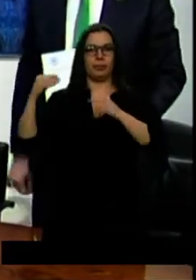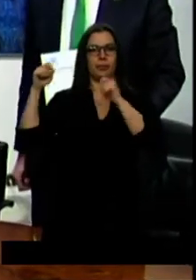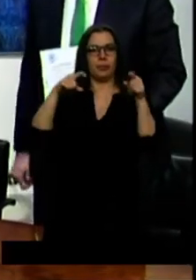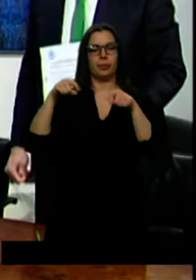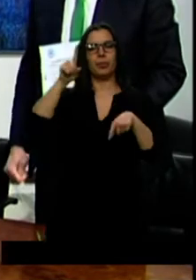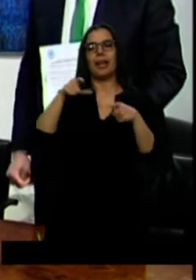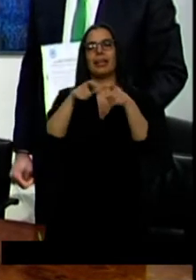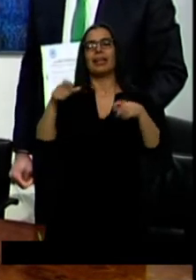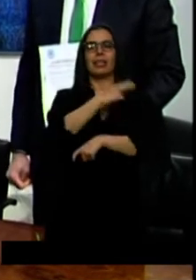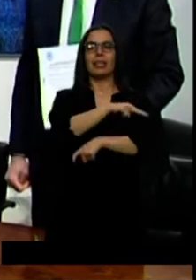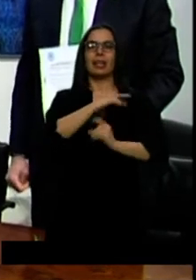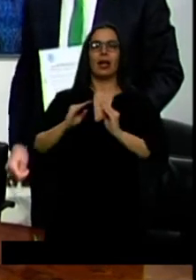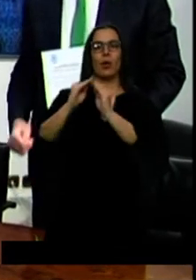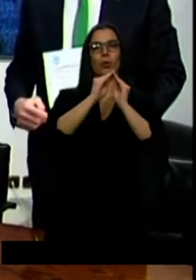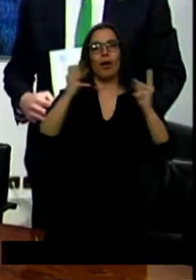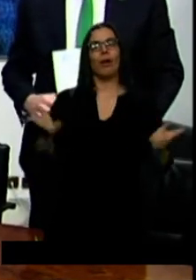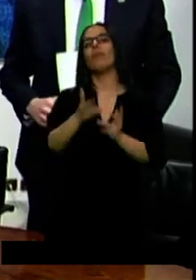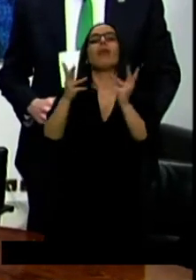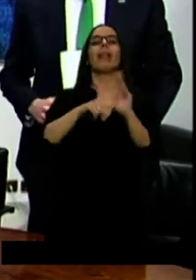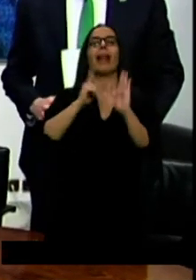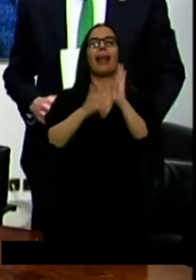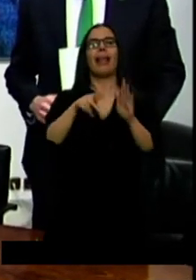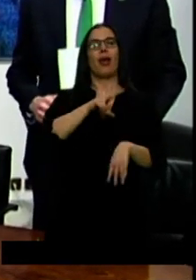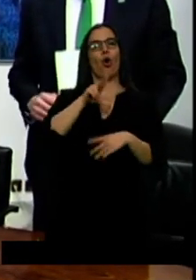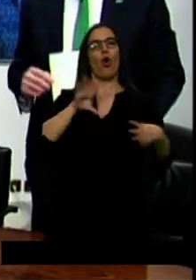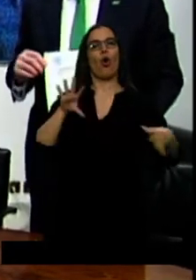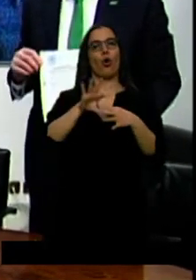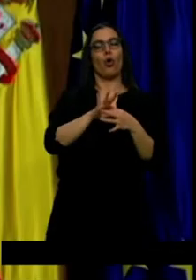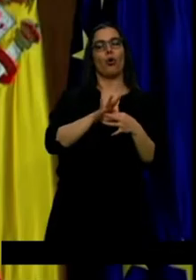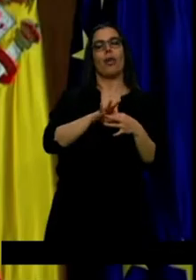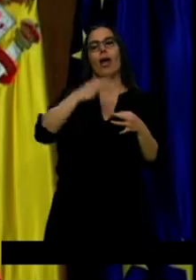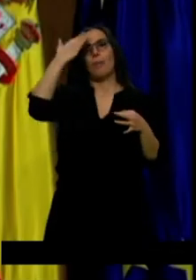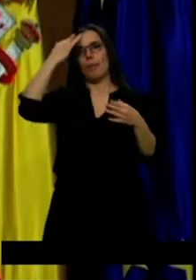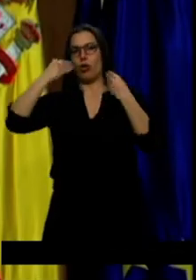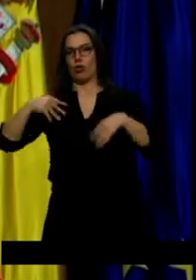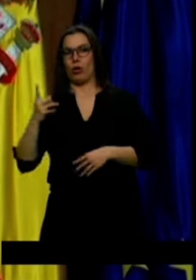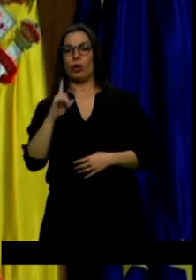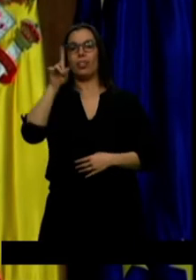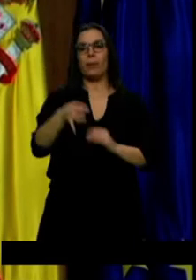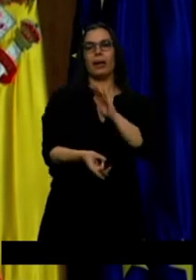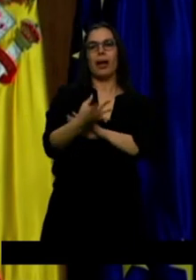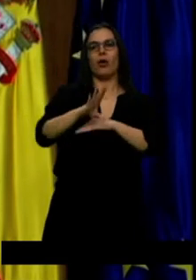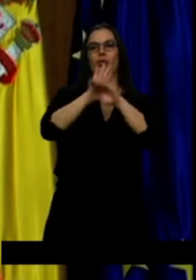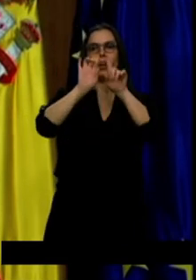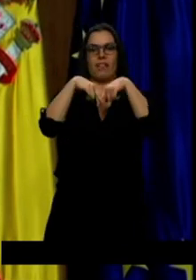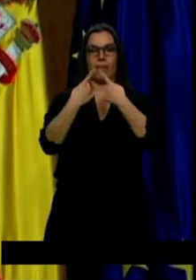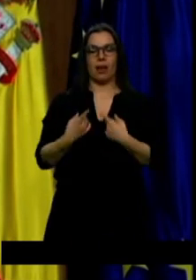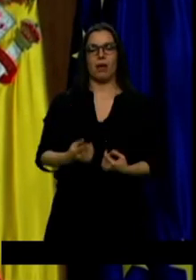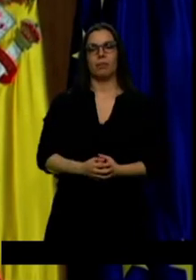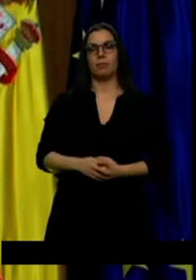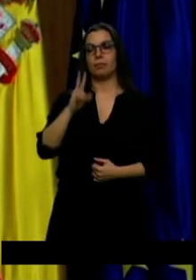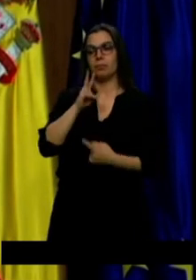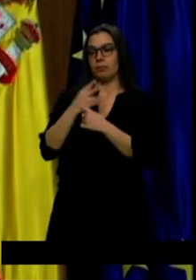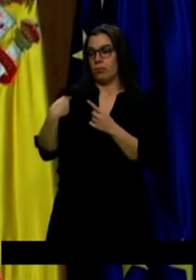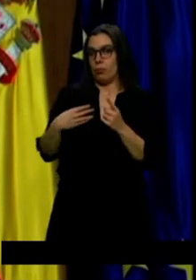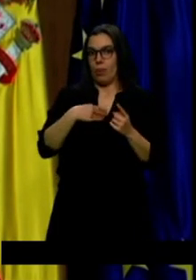una ley de concordia en lugar de memoria histórica y crear una consejería de familia. Lo que hemos acordado es lo que aparece en este acuerdo, exclusivamente